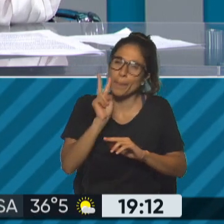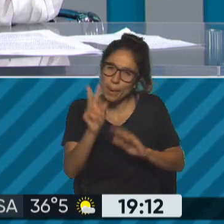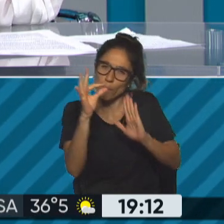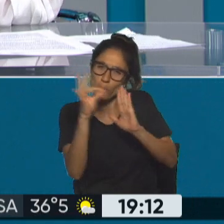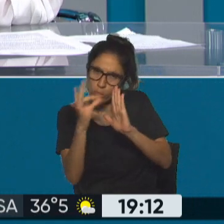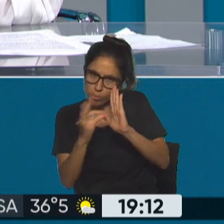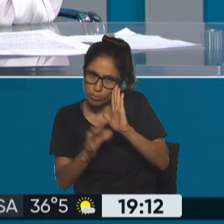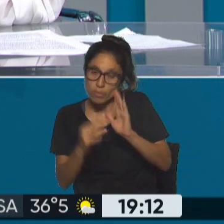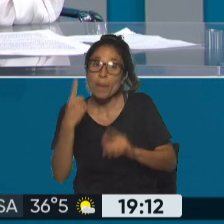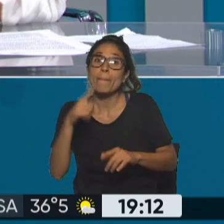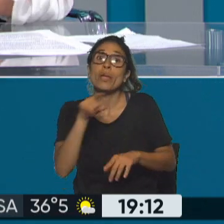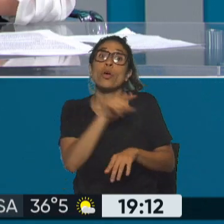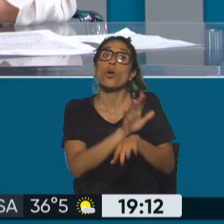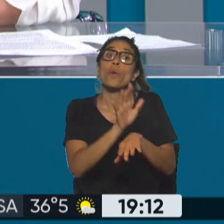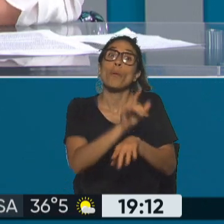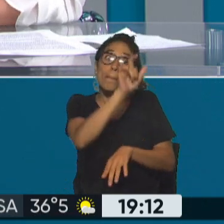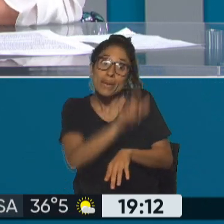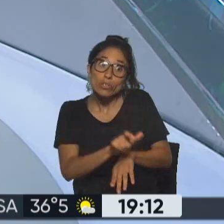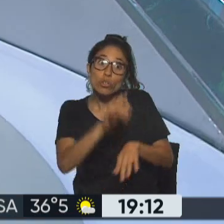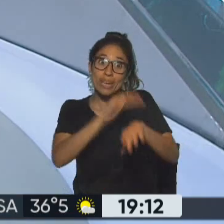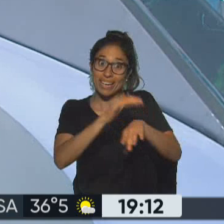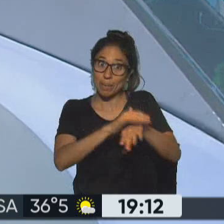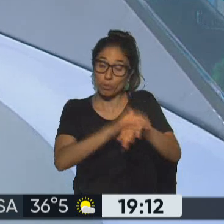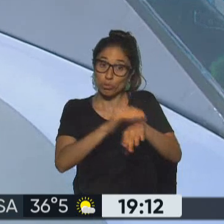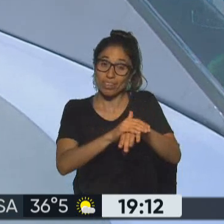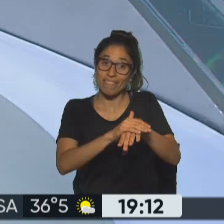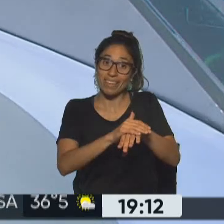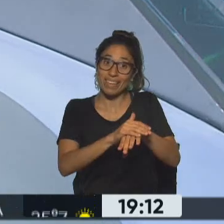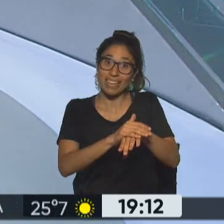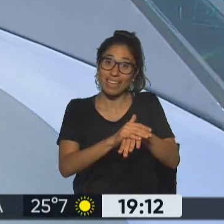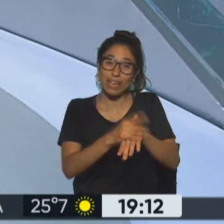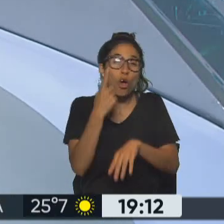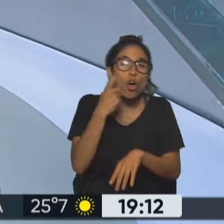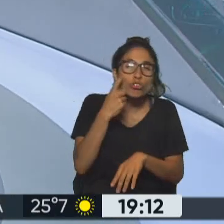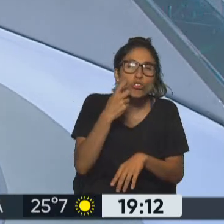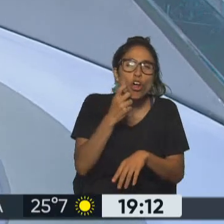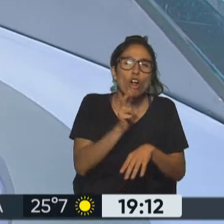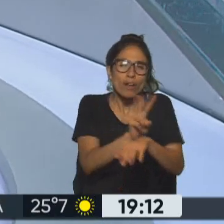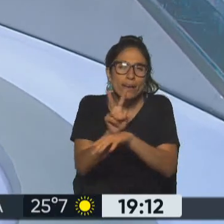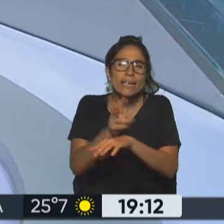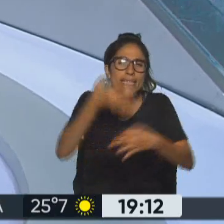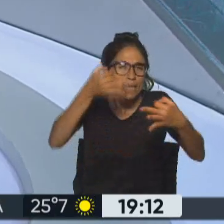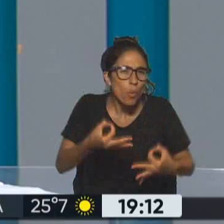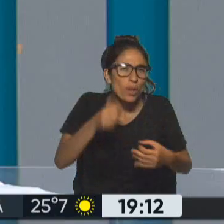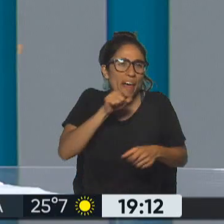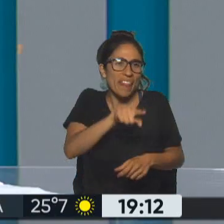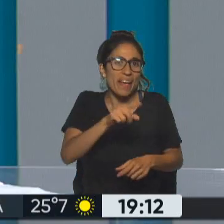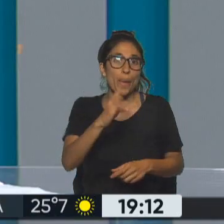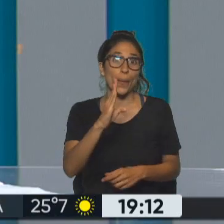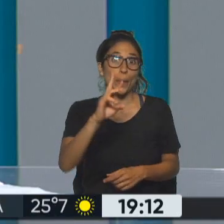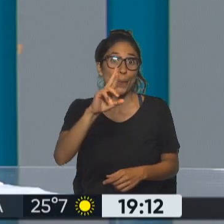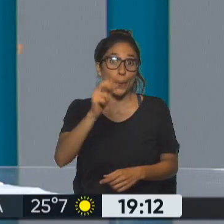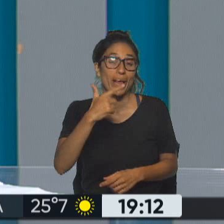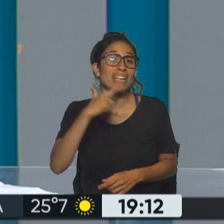estaba a cargo de la seguridad de Brasilia, del estado federal de Brasilia porque justamente es quien queda